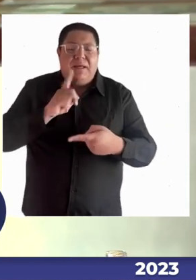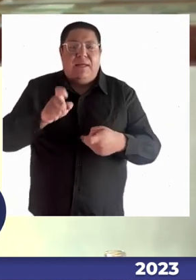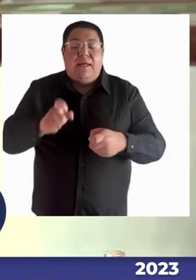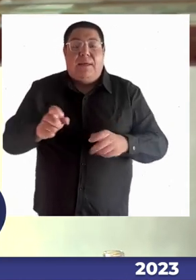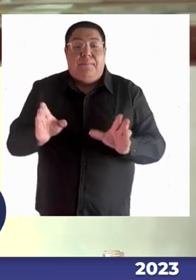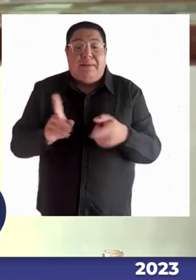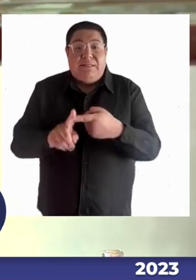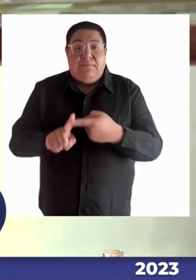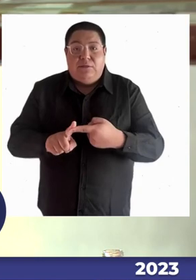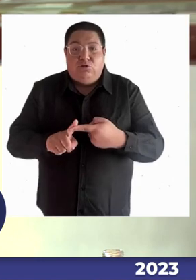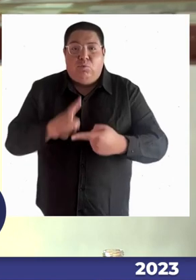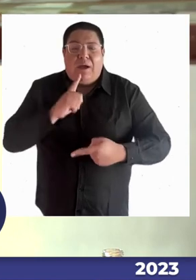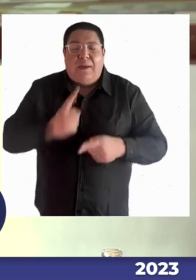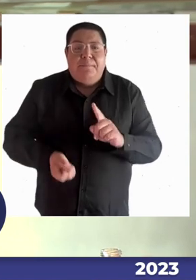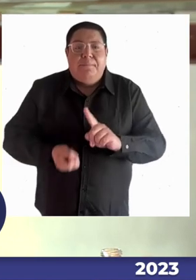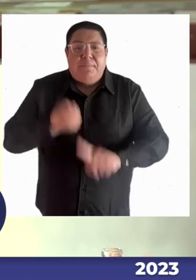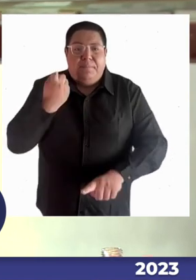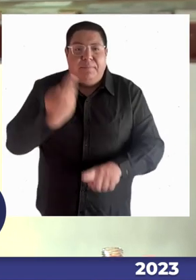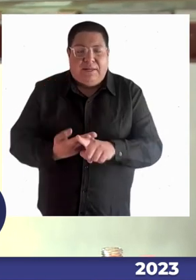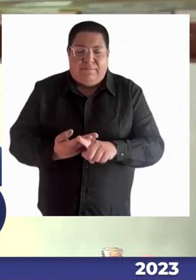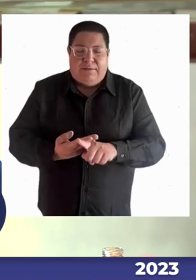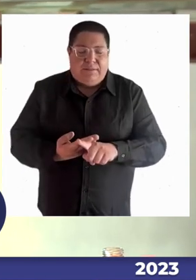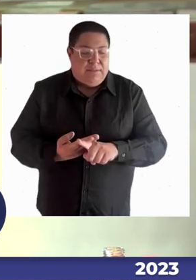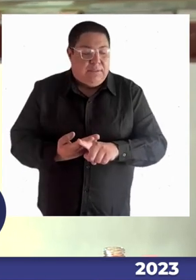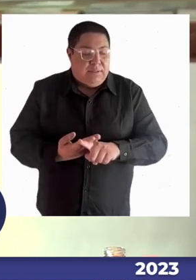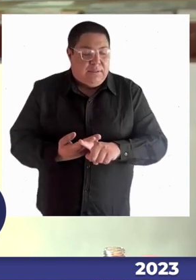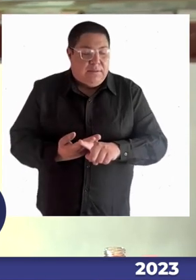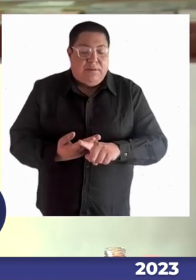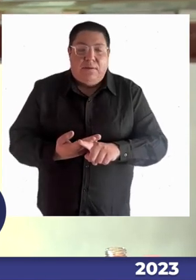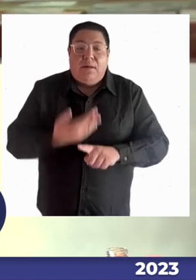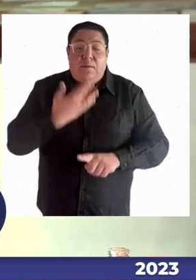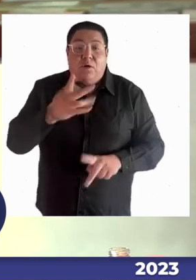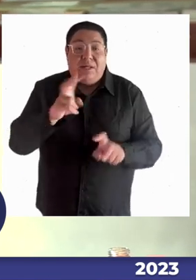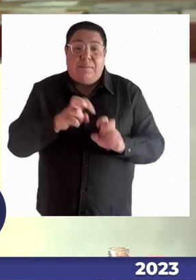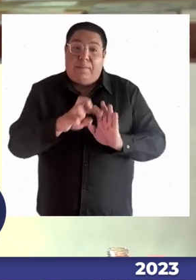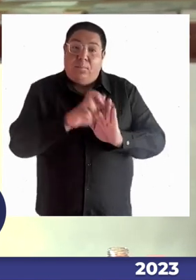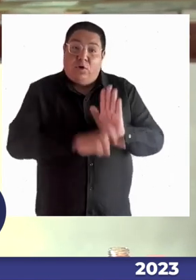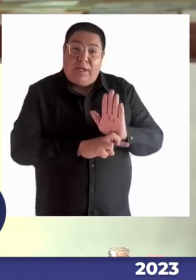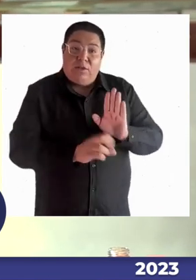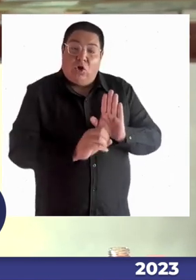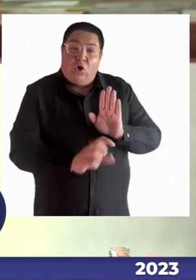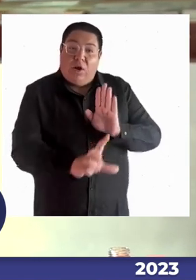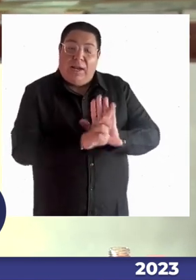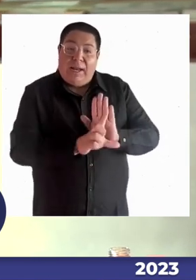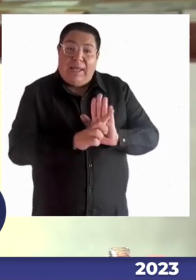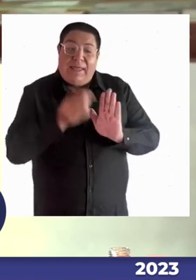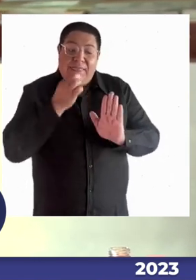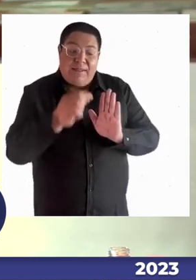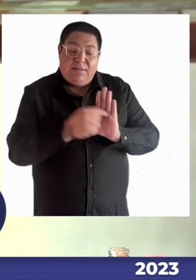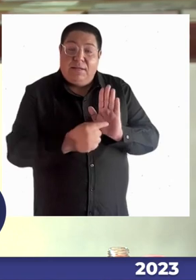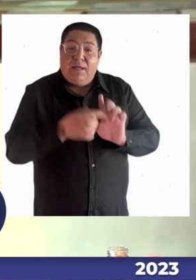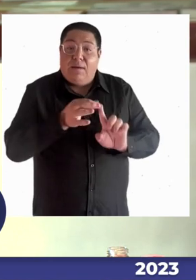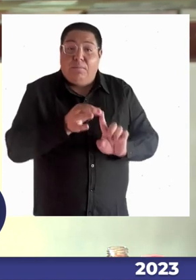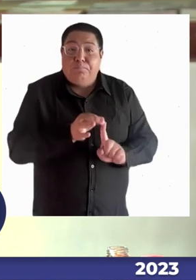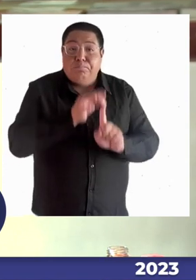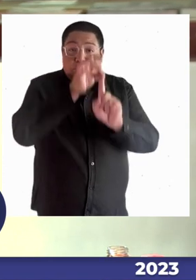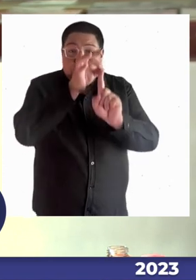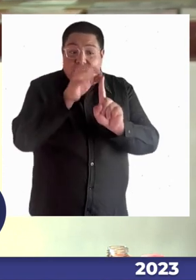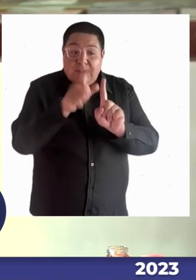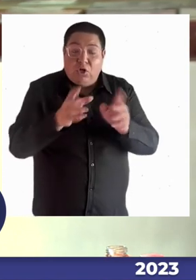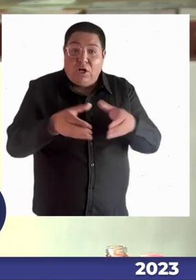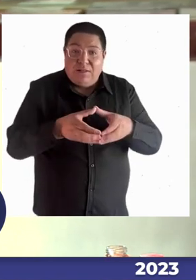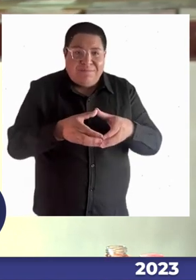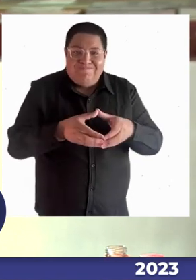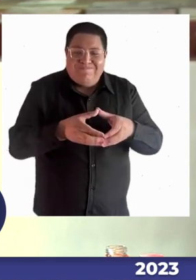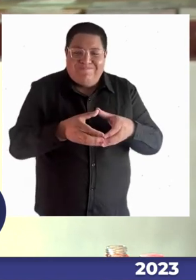autismo siempre ha sido considerado y tomado y decidido desde la perspectiva masculina, no entendiendo que también las mujeres autistas